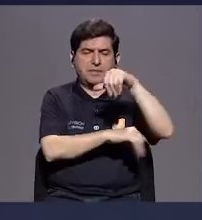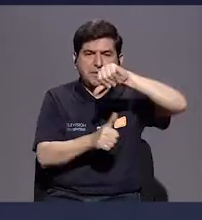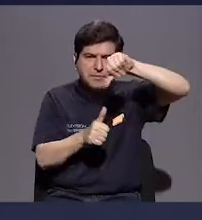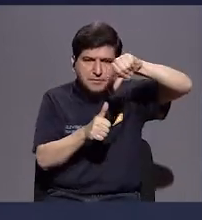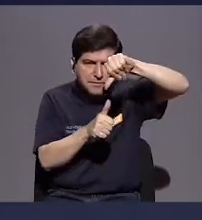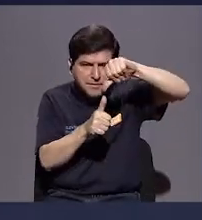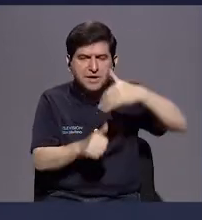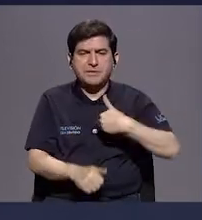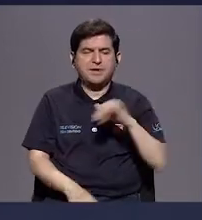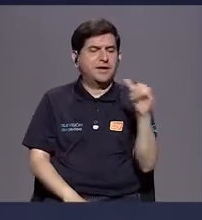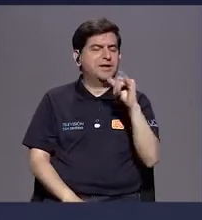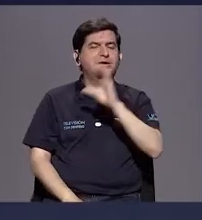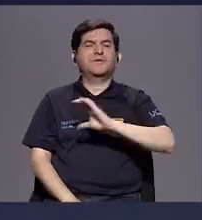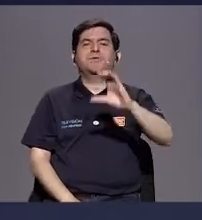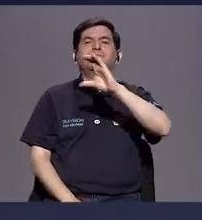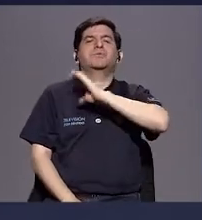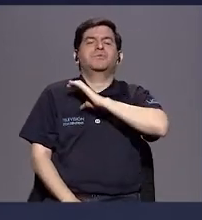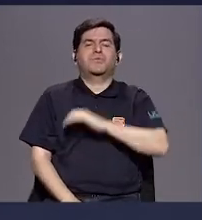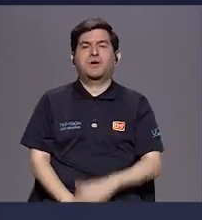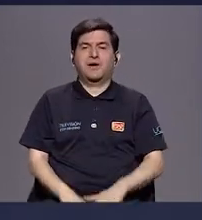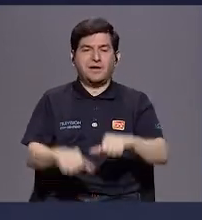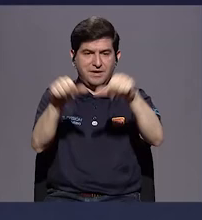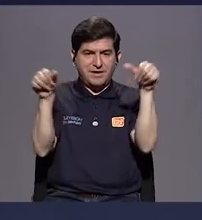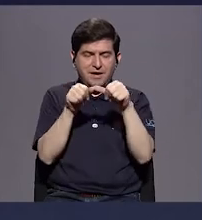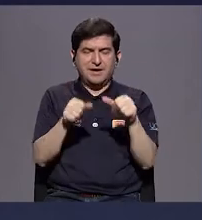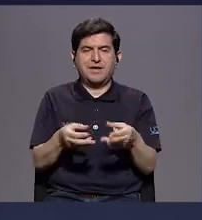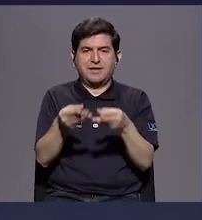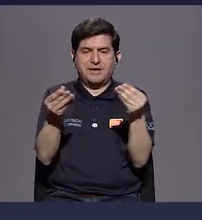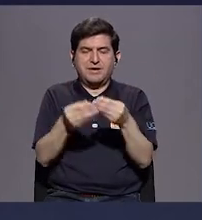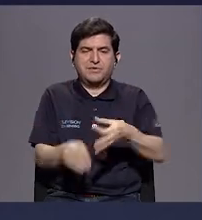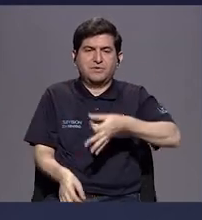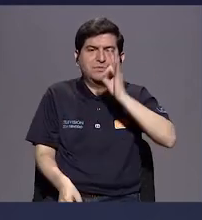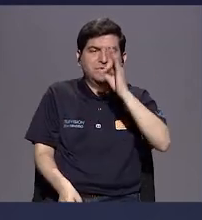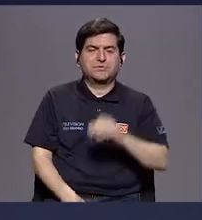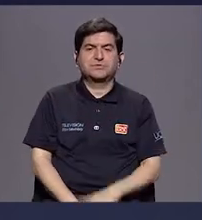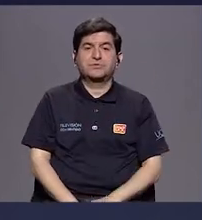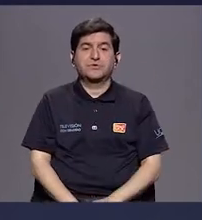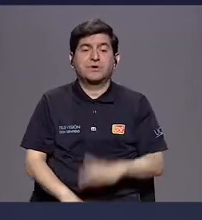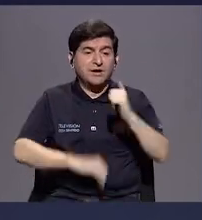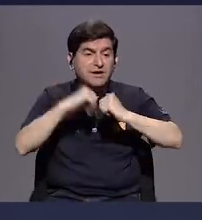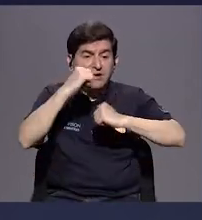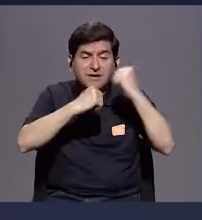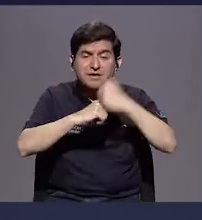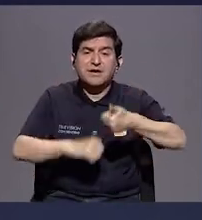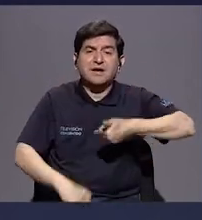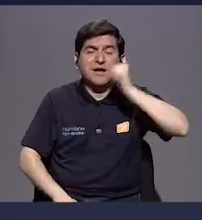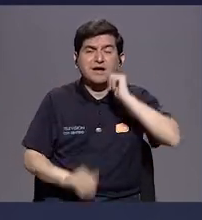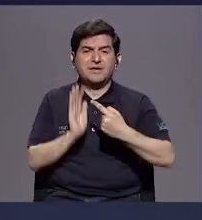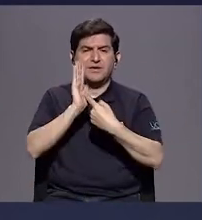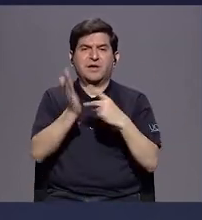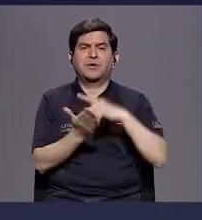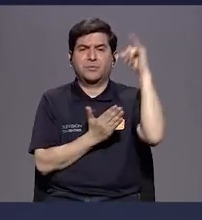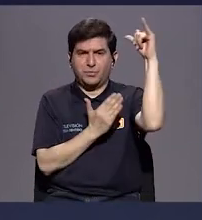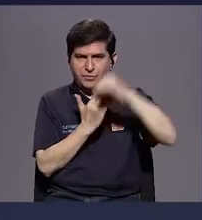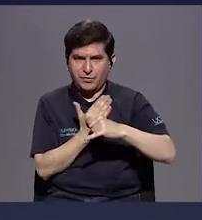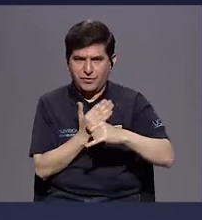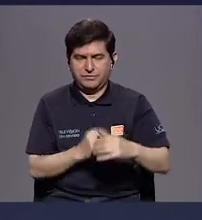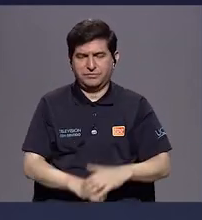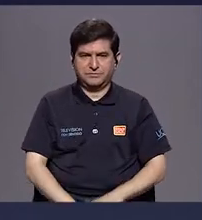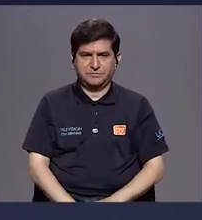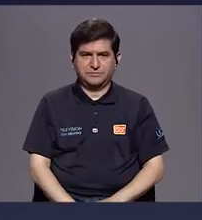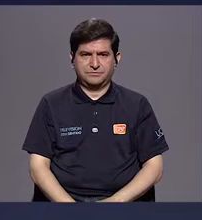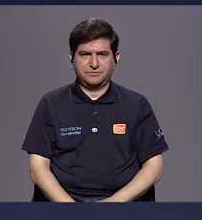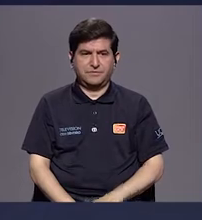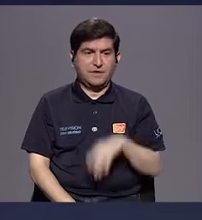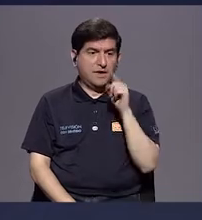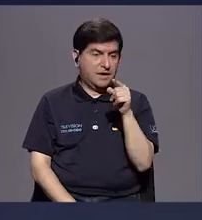que tendría las mismas características que la del sector cafetalero. En cuanto a infraestructura, ayer presentamos un proyecto que